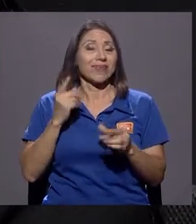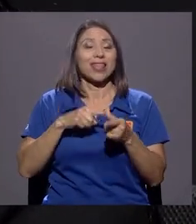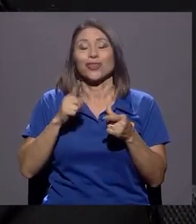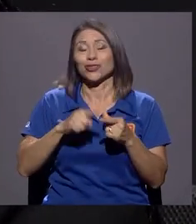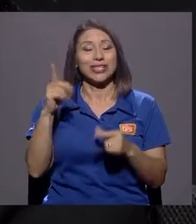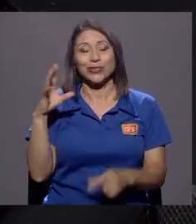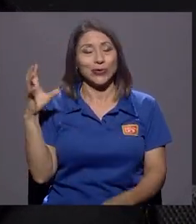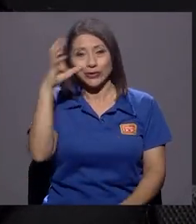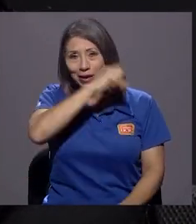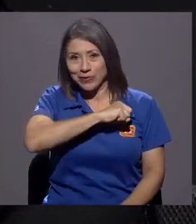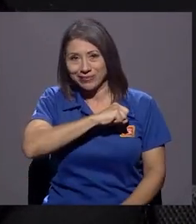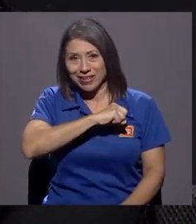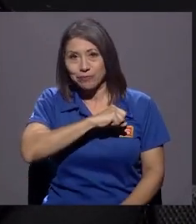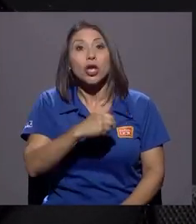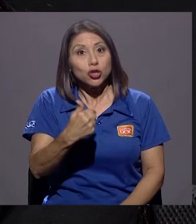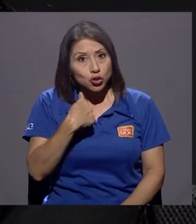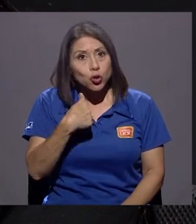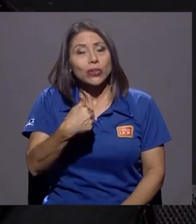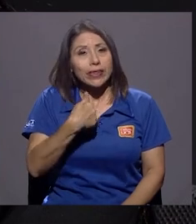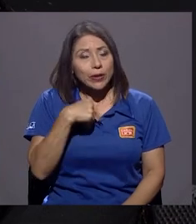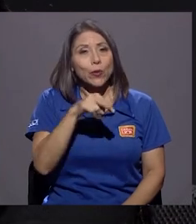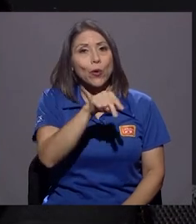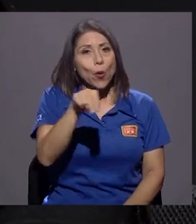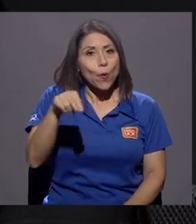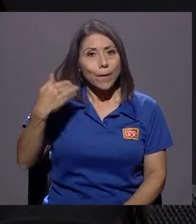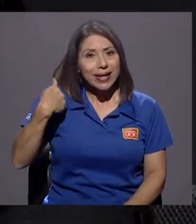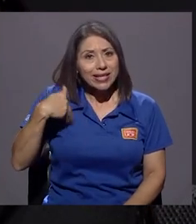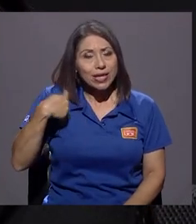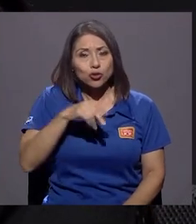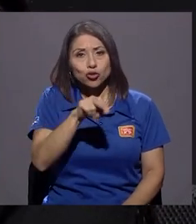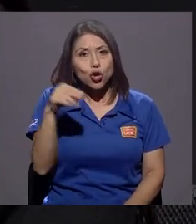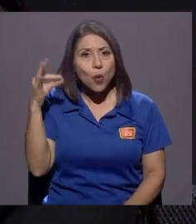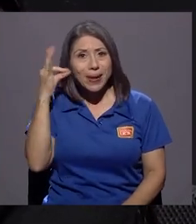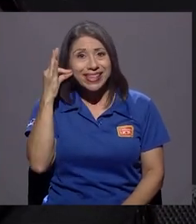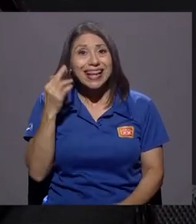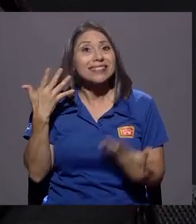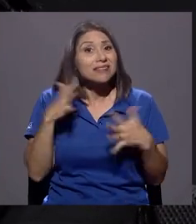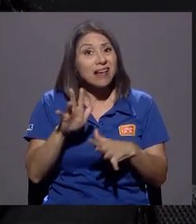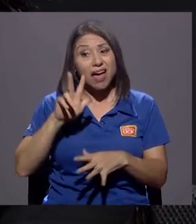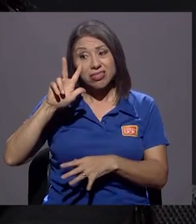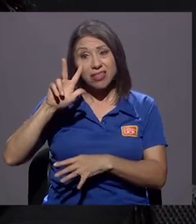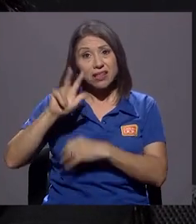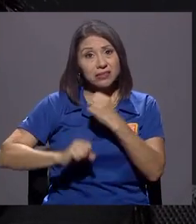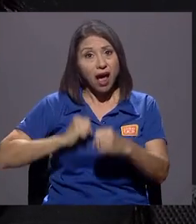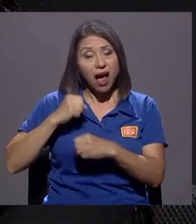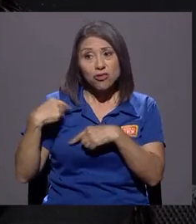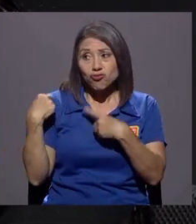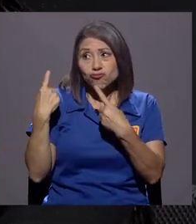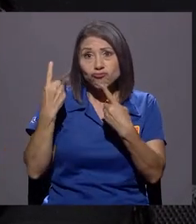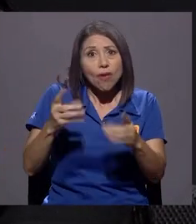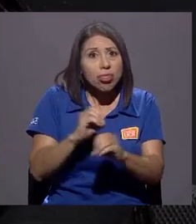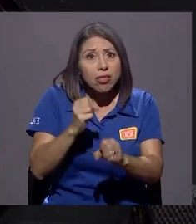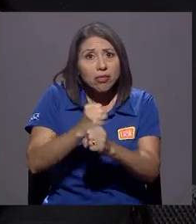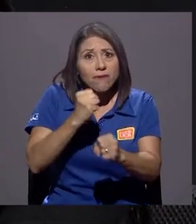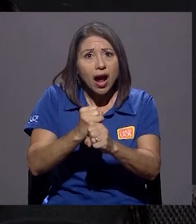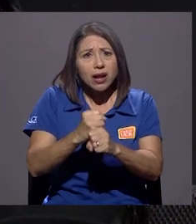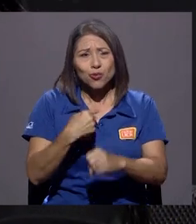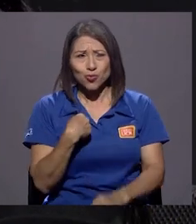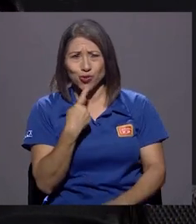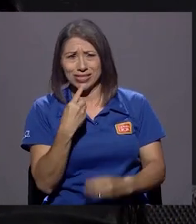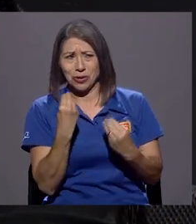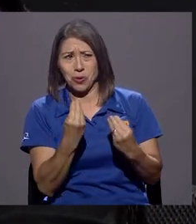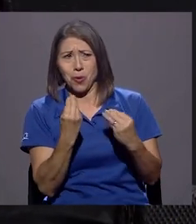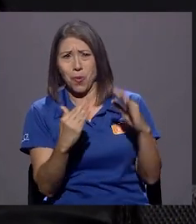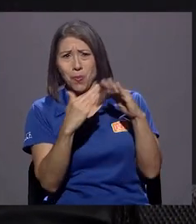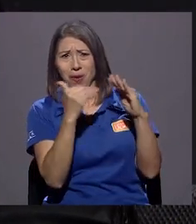inicio del programa, yo tengo compañeros y compañeras que tienen tres años de no ir a trabajar y uno dice, ¿cómo pueden estar entre las casas? Yo,